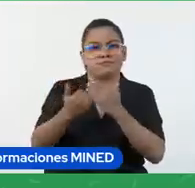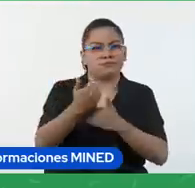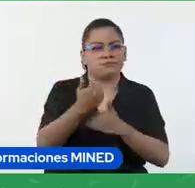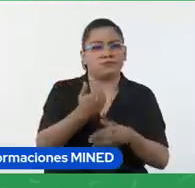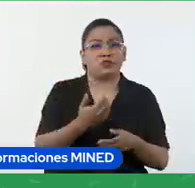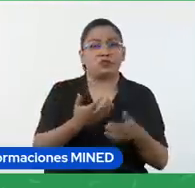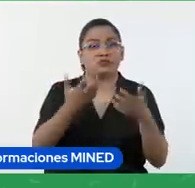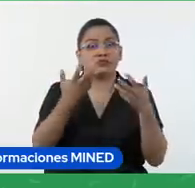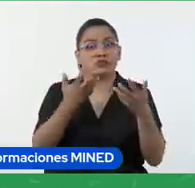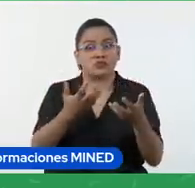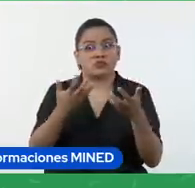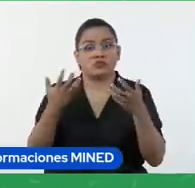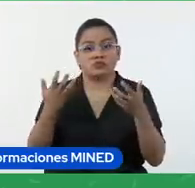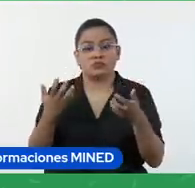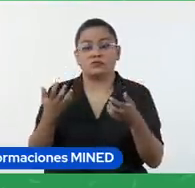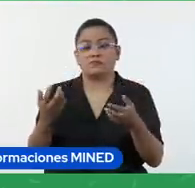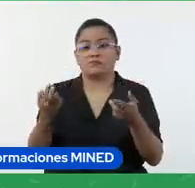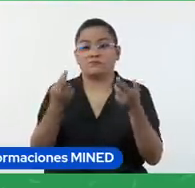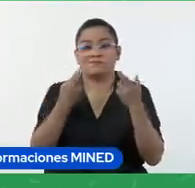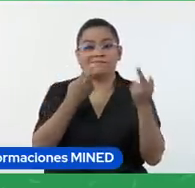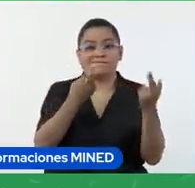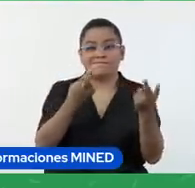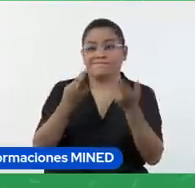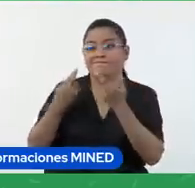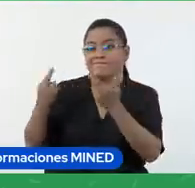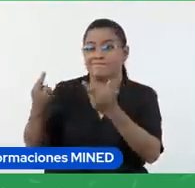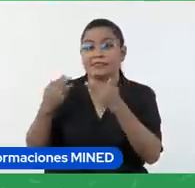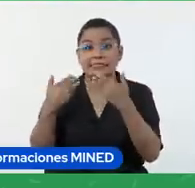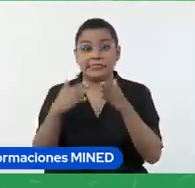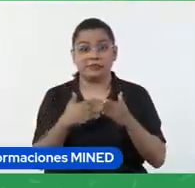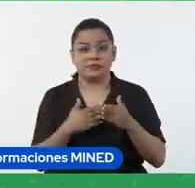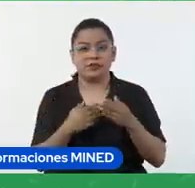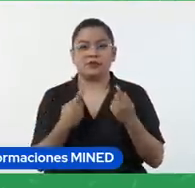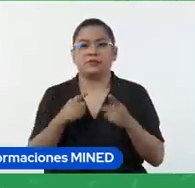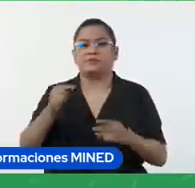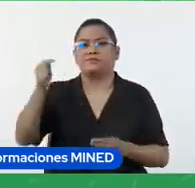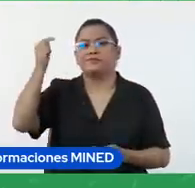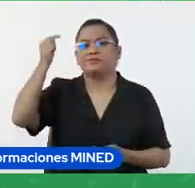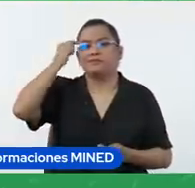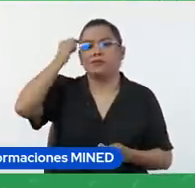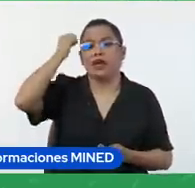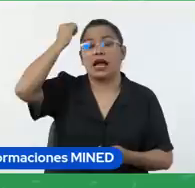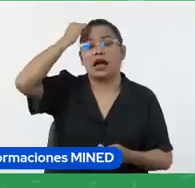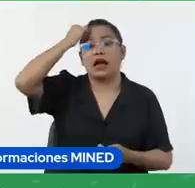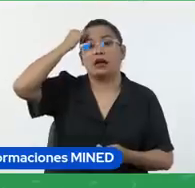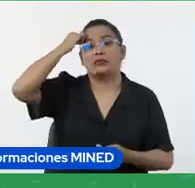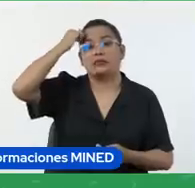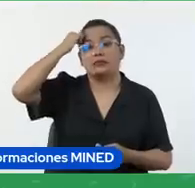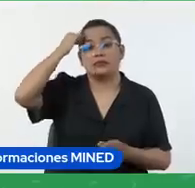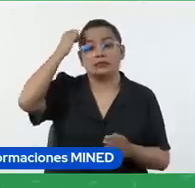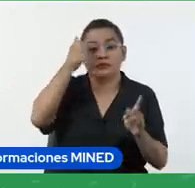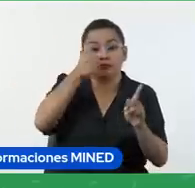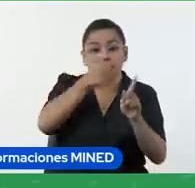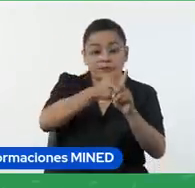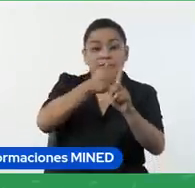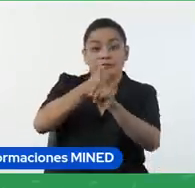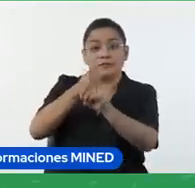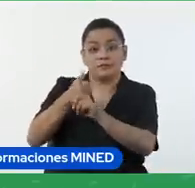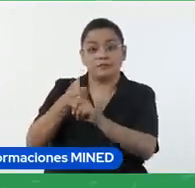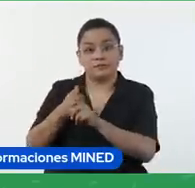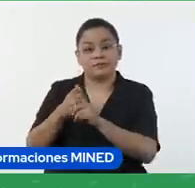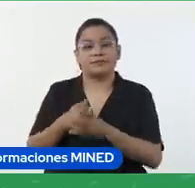muchísimas respuestas diferentes, pero voy a considerar el aprendizaje de cada uno de los estudiantes.